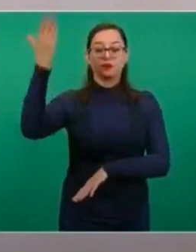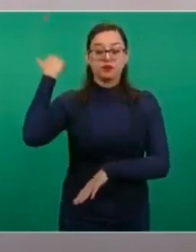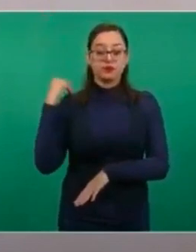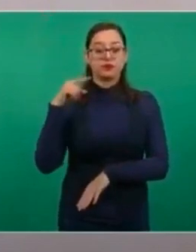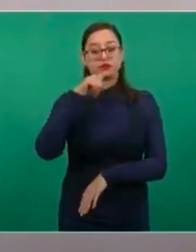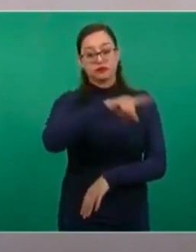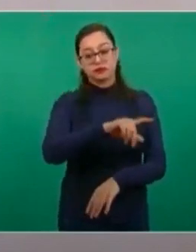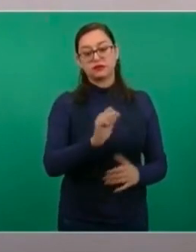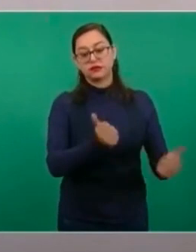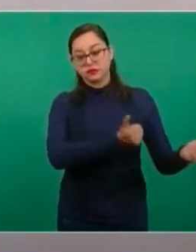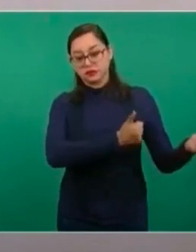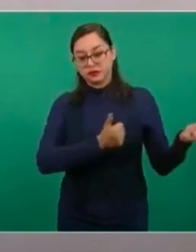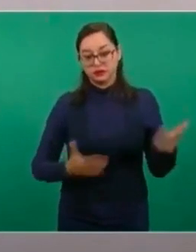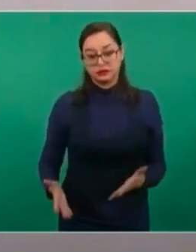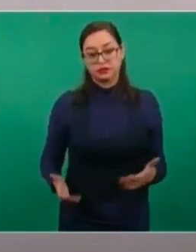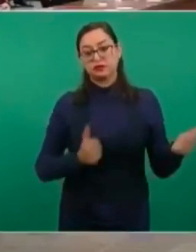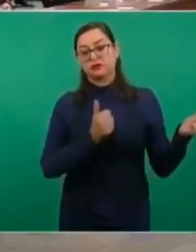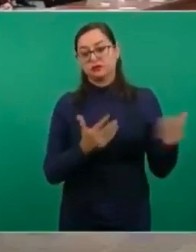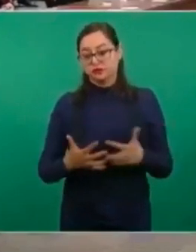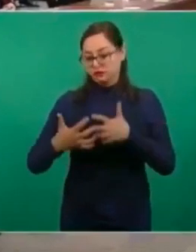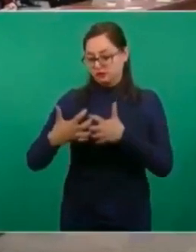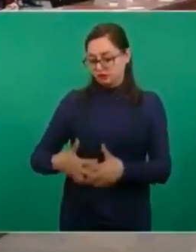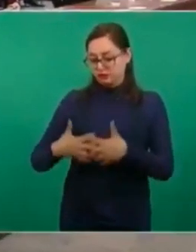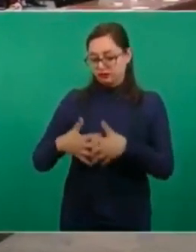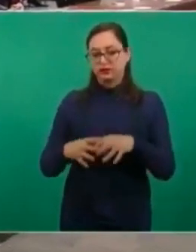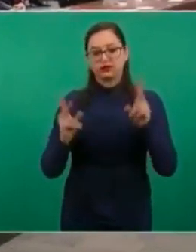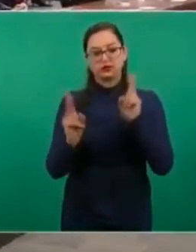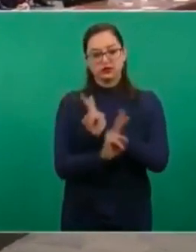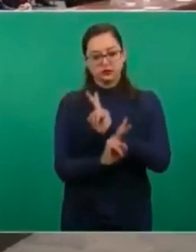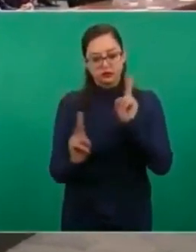nos mandaron ventiladores,